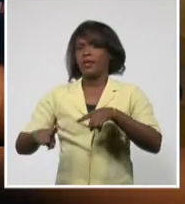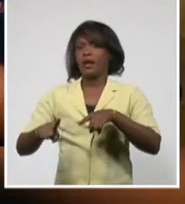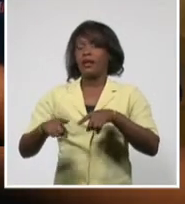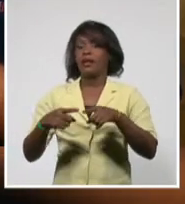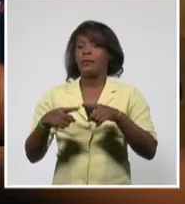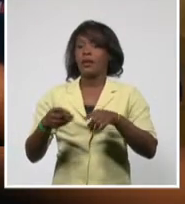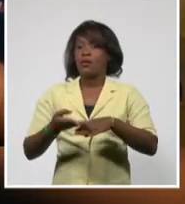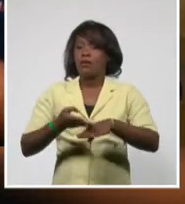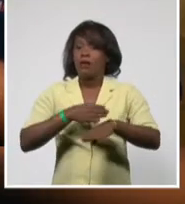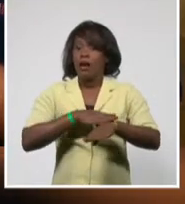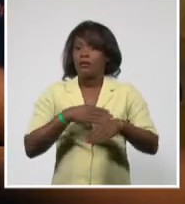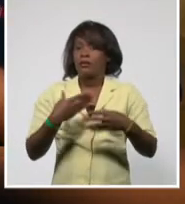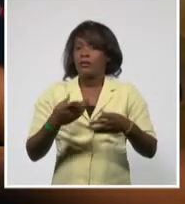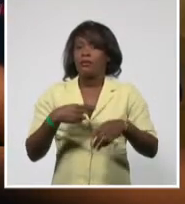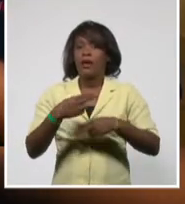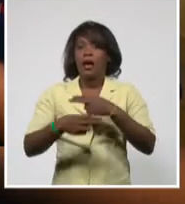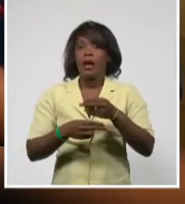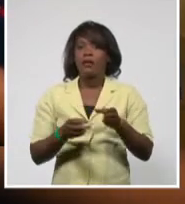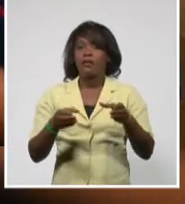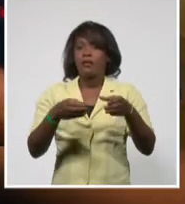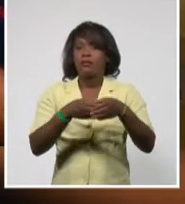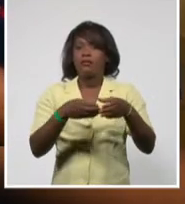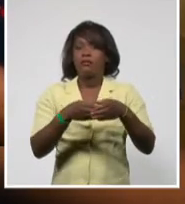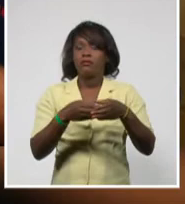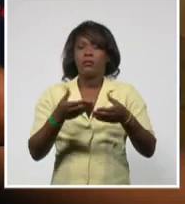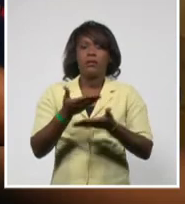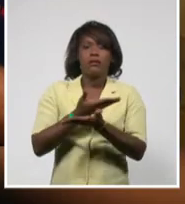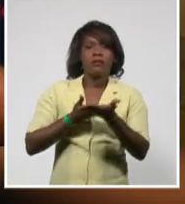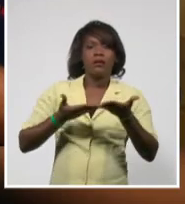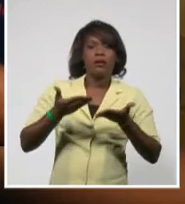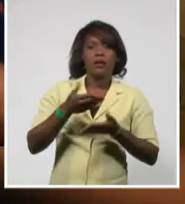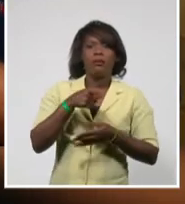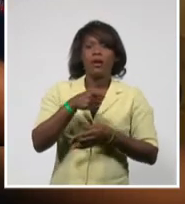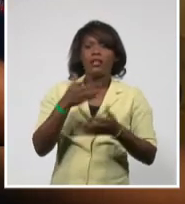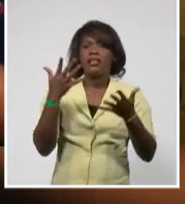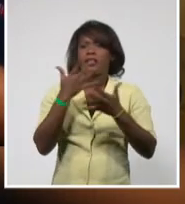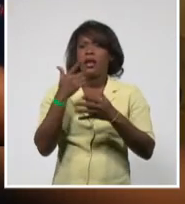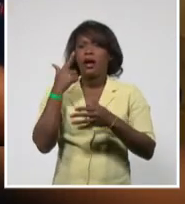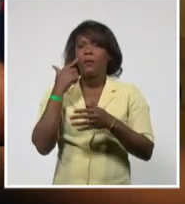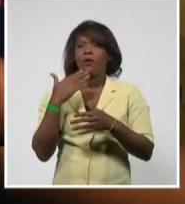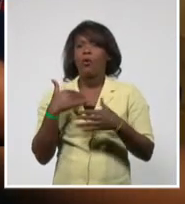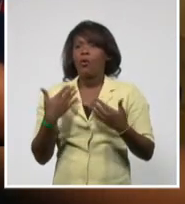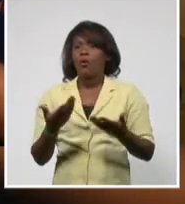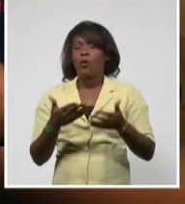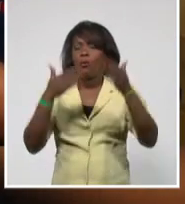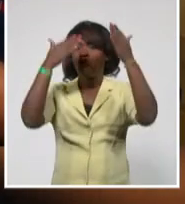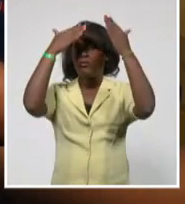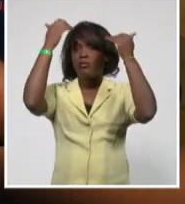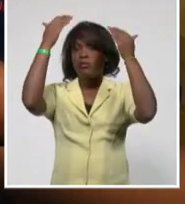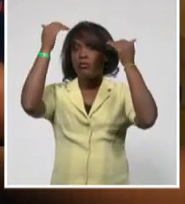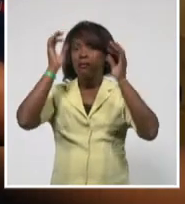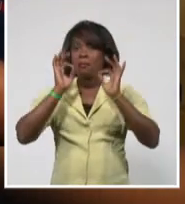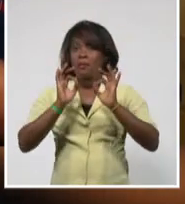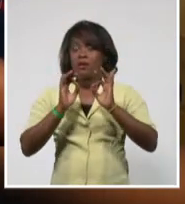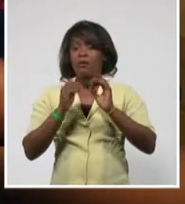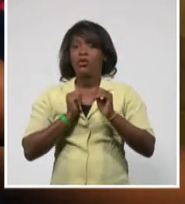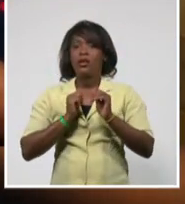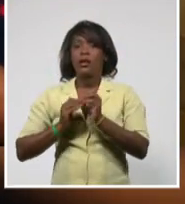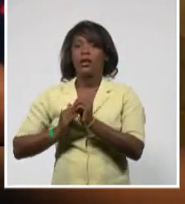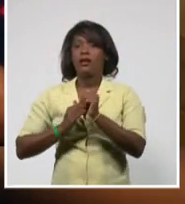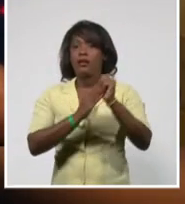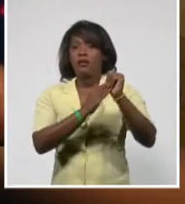Constitucional Segunda de la Paz la inhabilitación del líder indígena Evo Morales, que había formulado en febrero